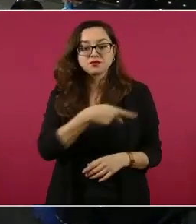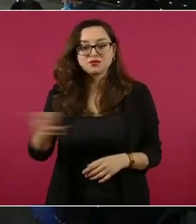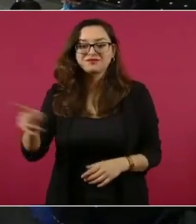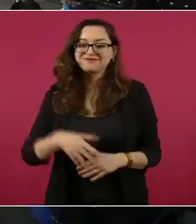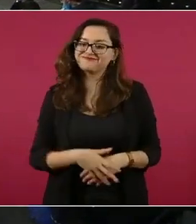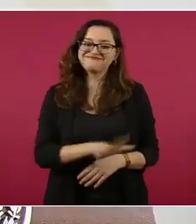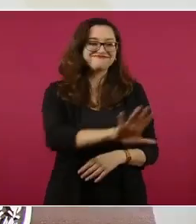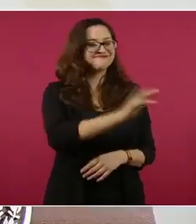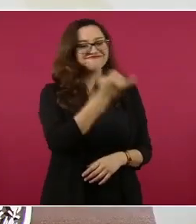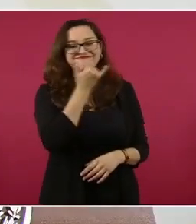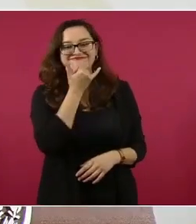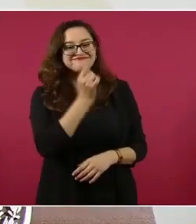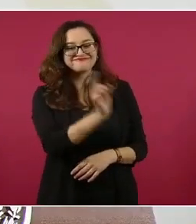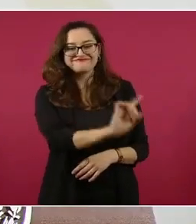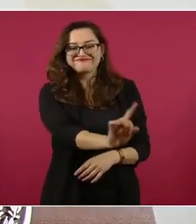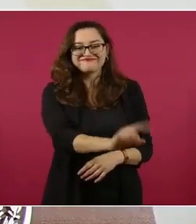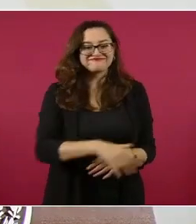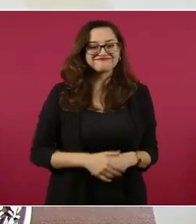permeable.